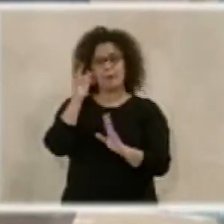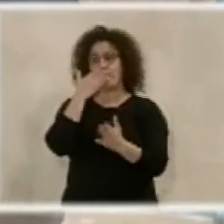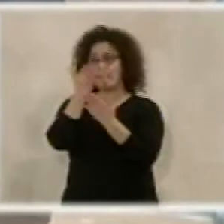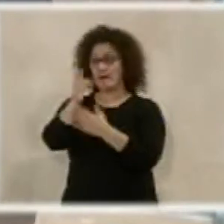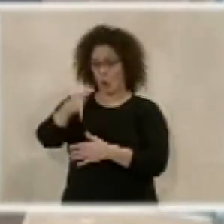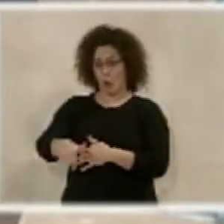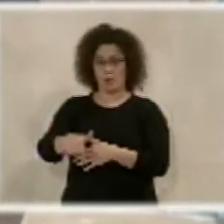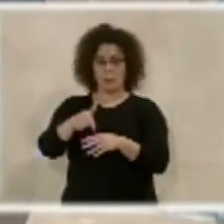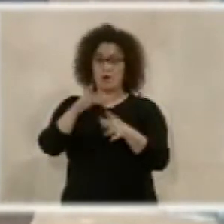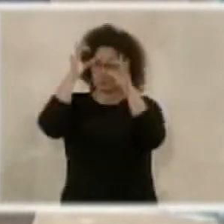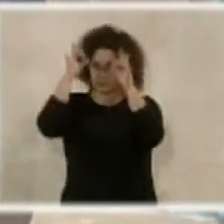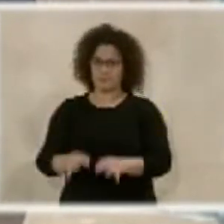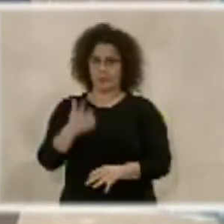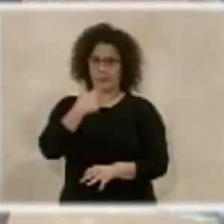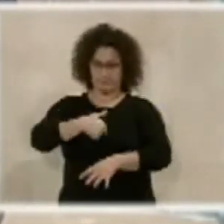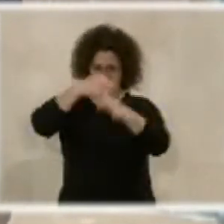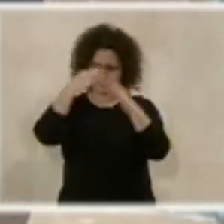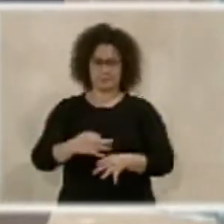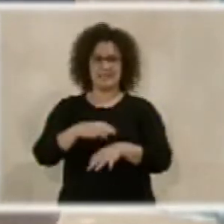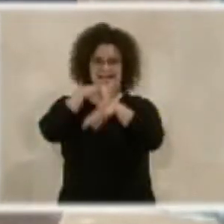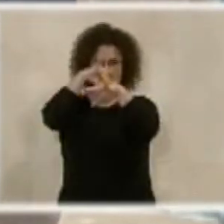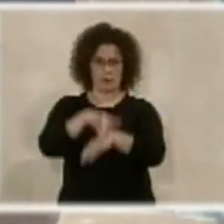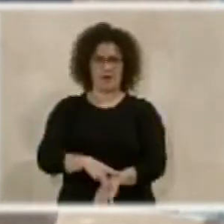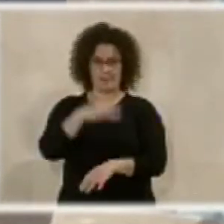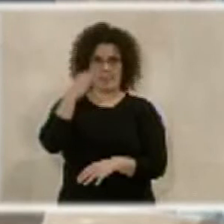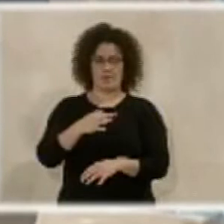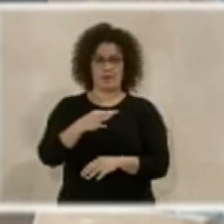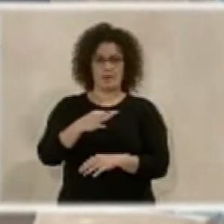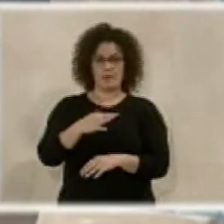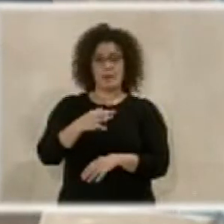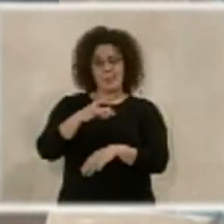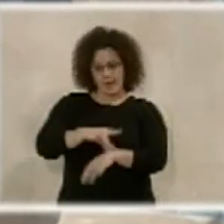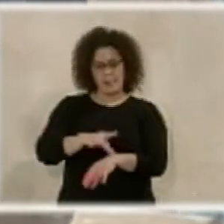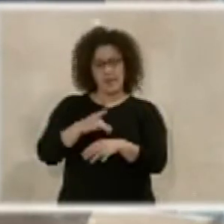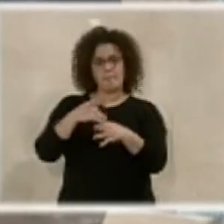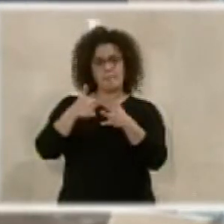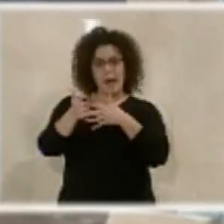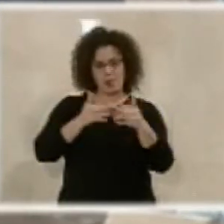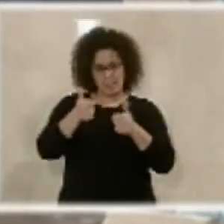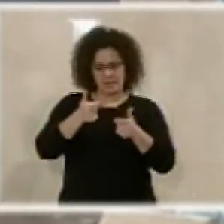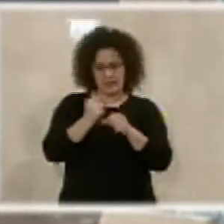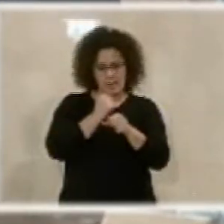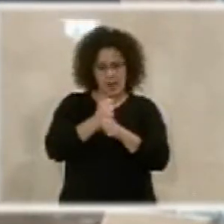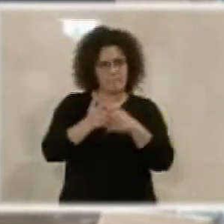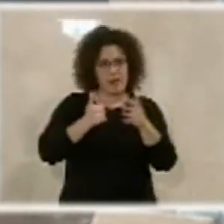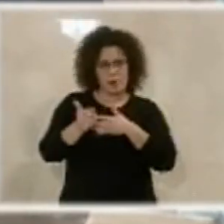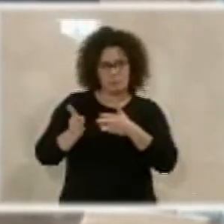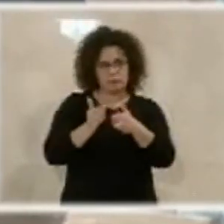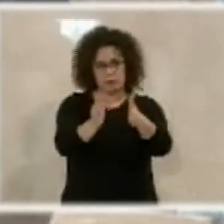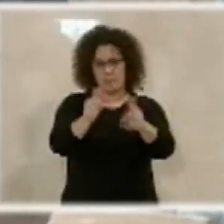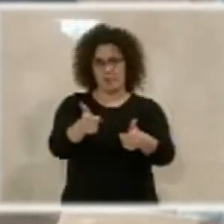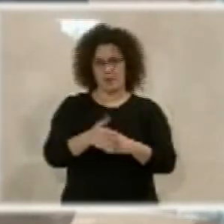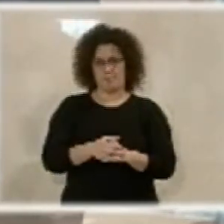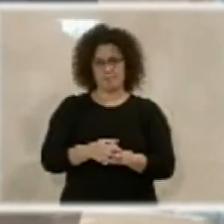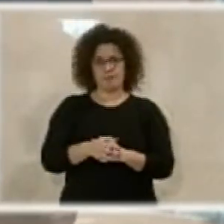una certeza, sea una seguridad y sea una hoja de ruta a seguir y que la